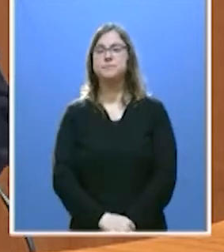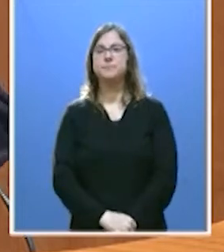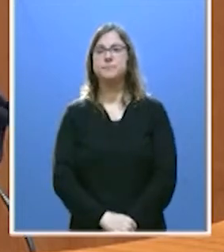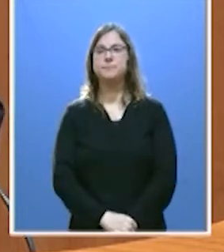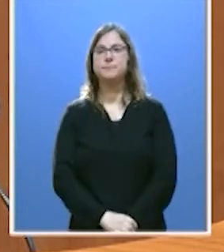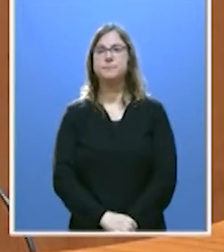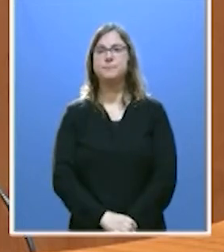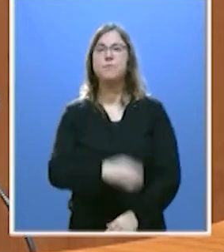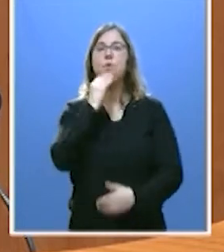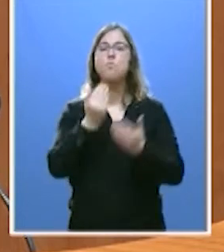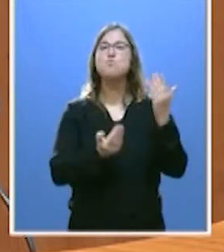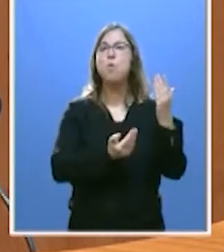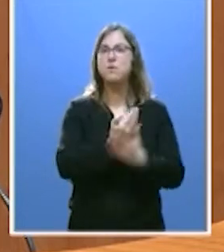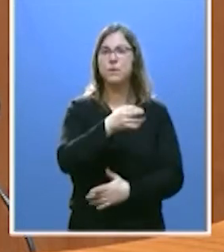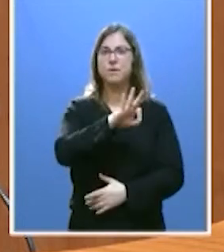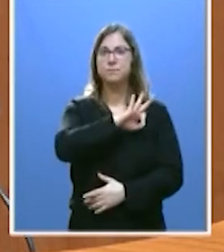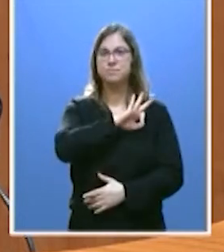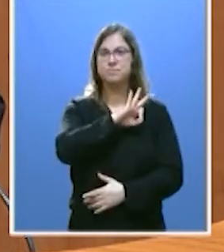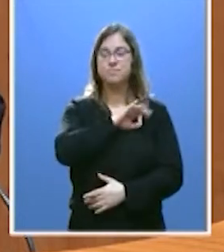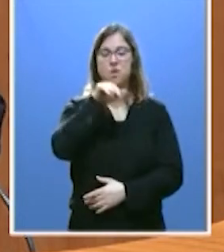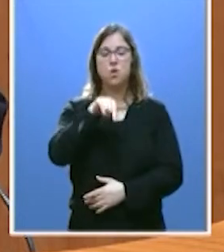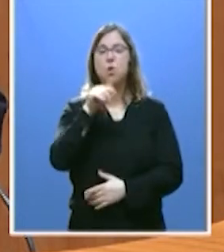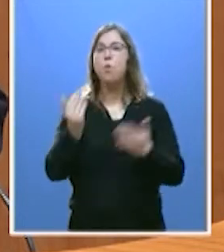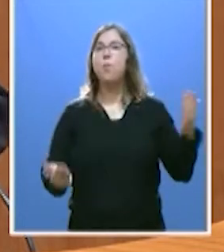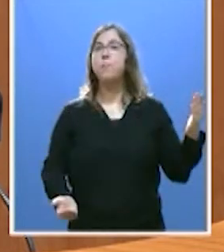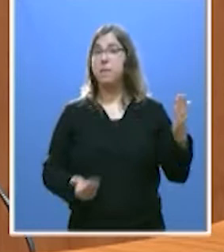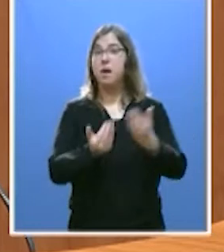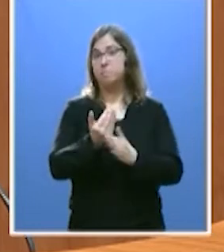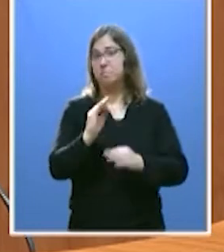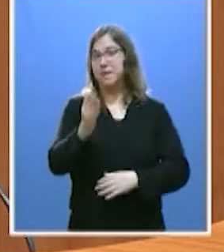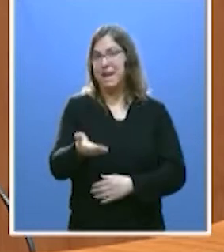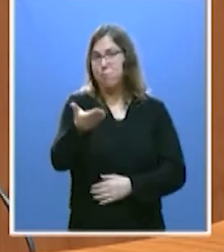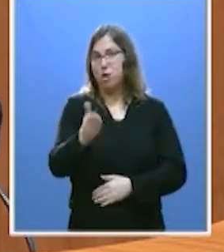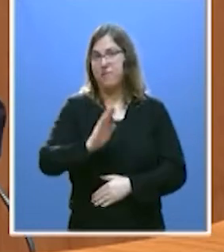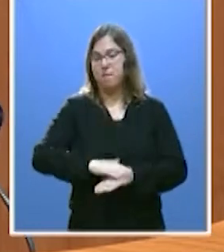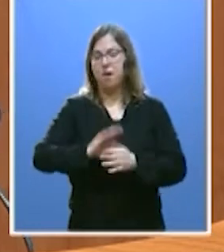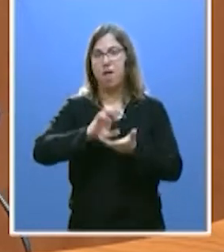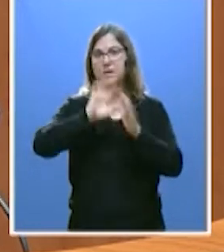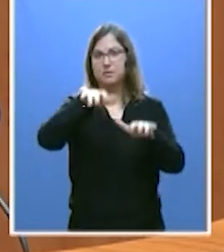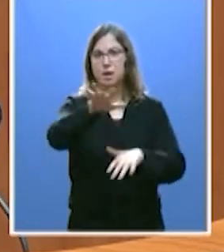Buenos días, señorías. Hoy es un día importante para esta comunidad.